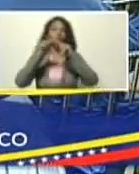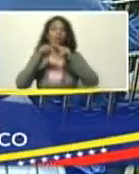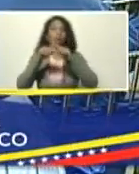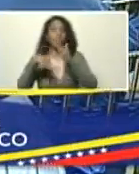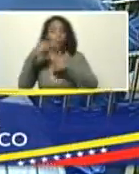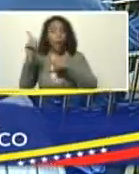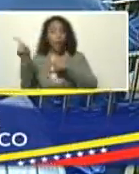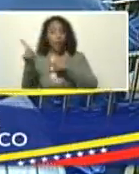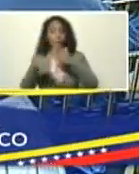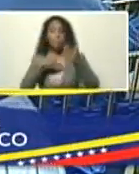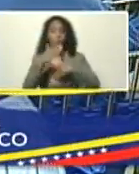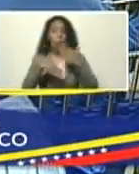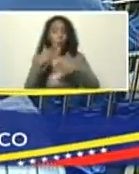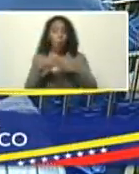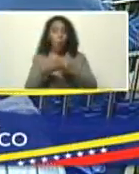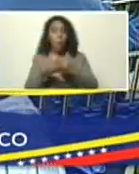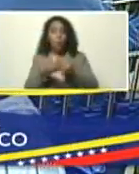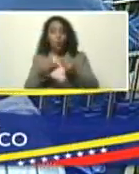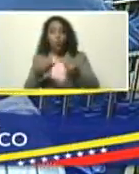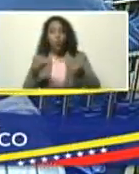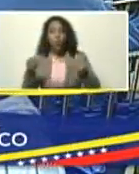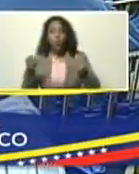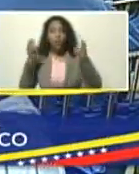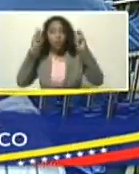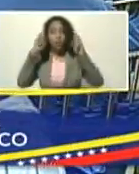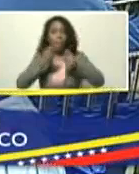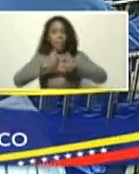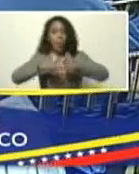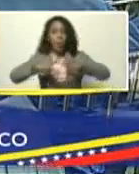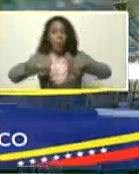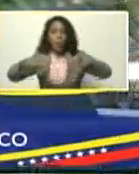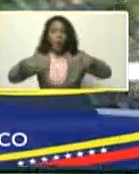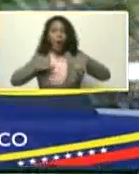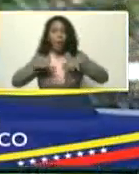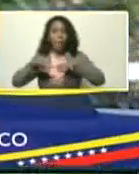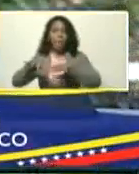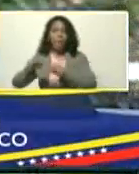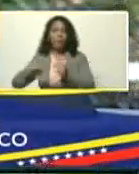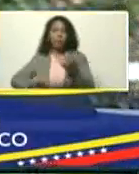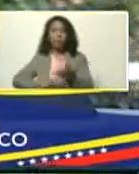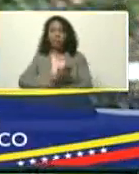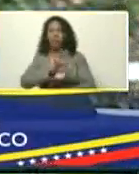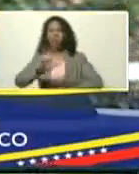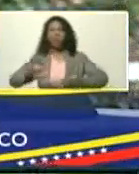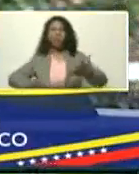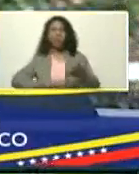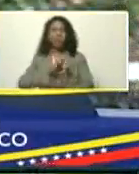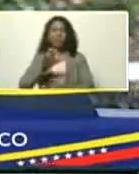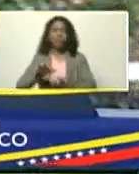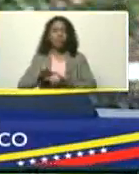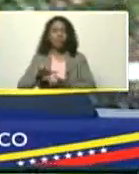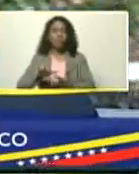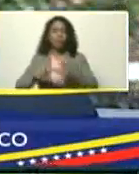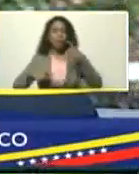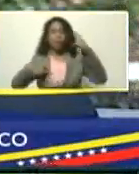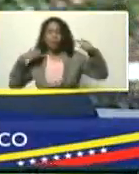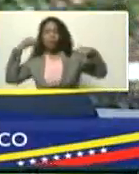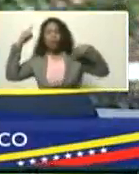todo eso fue desapareciendo, producto del crecimiento capitalista, caótico, enloquecido,